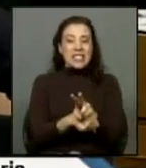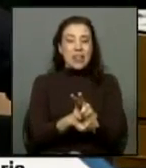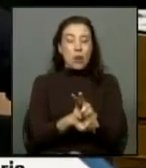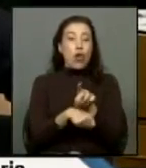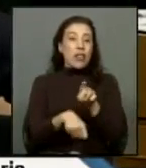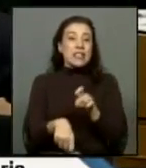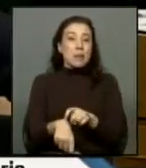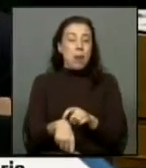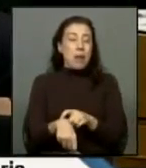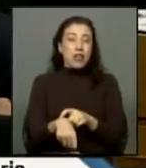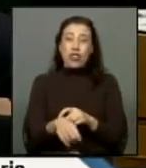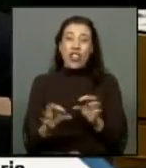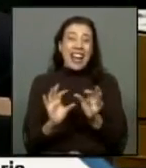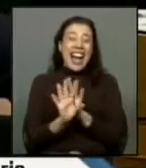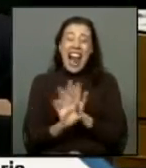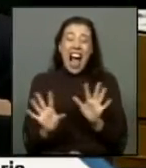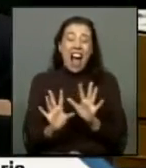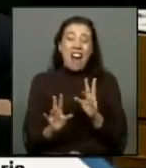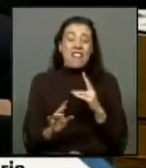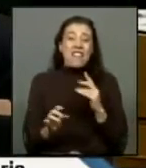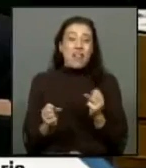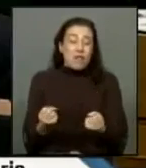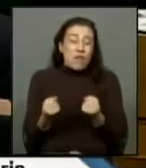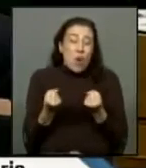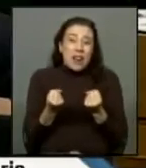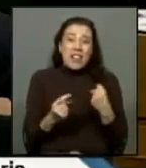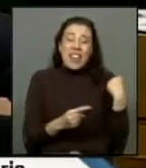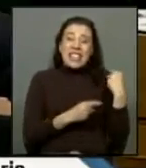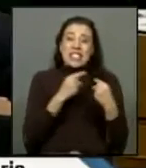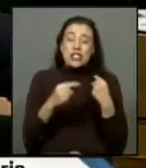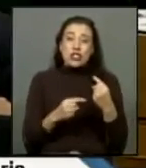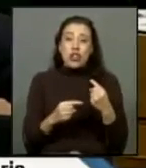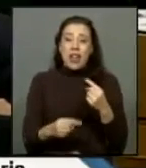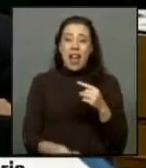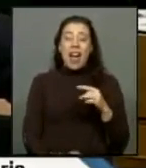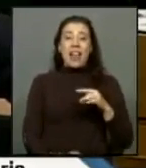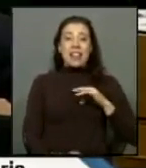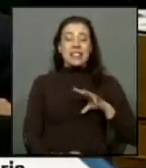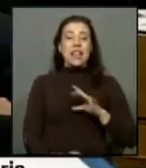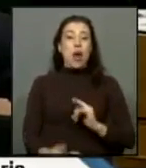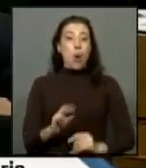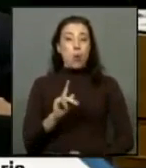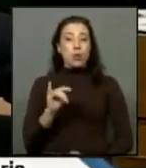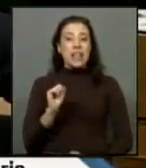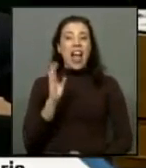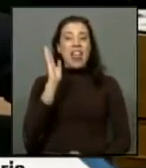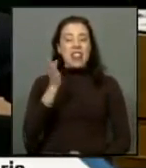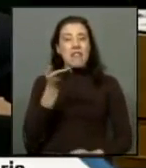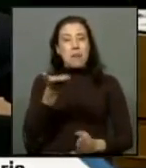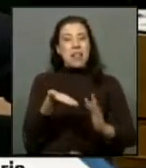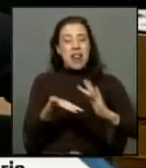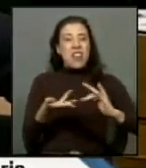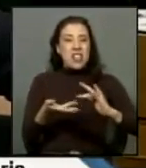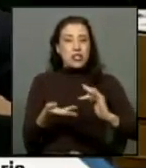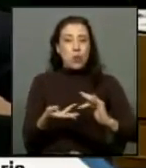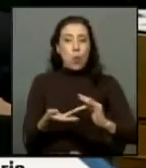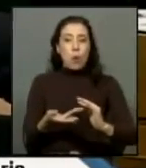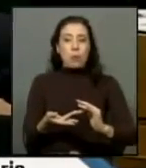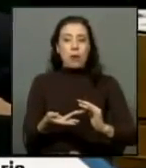capítulo brutal de la historia de Chile Ignacio Urrutia debería disculparse